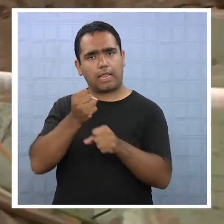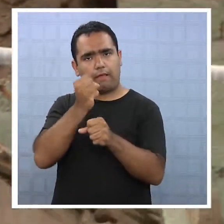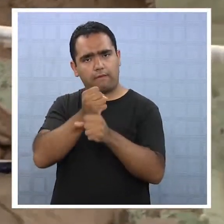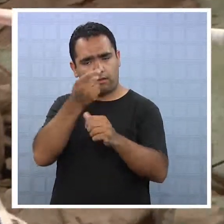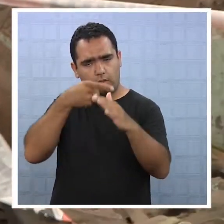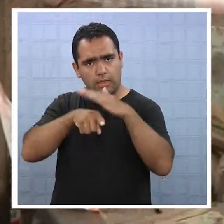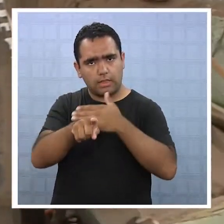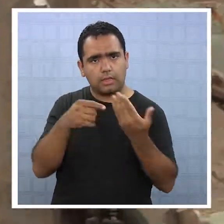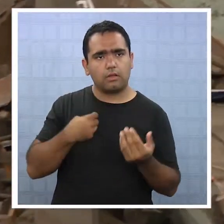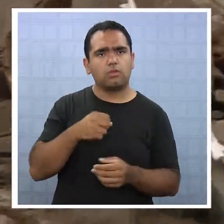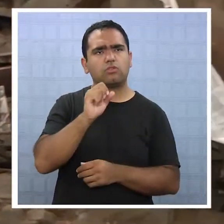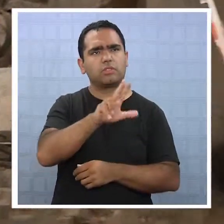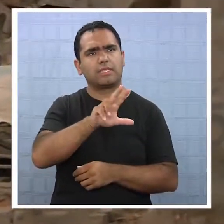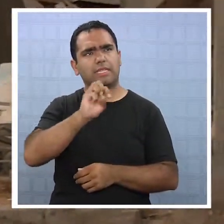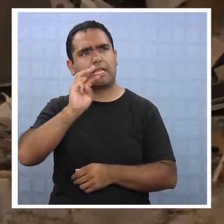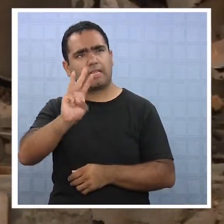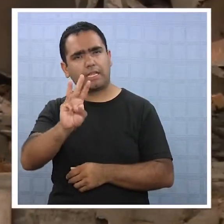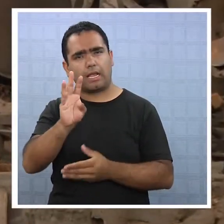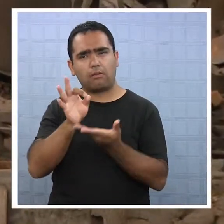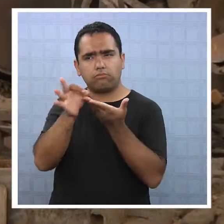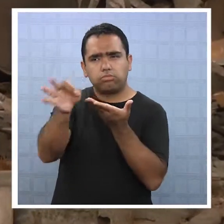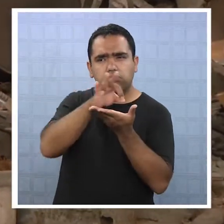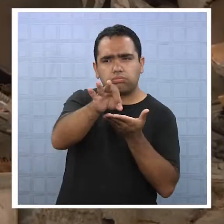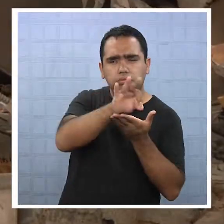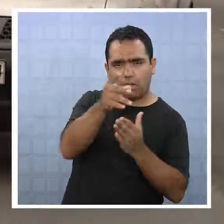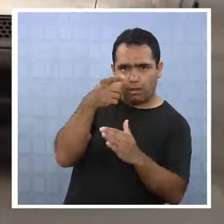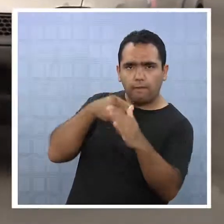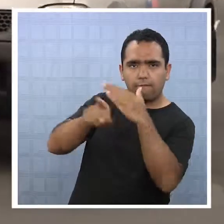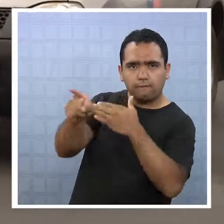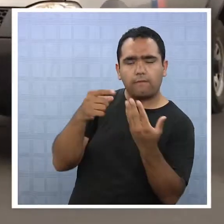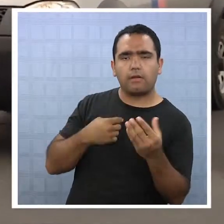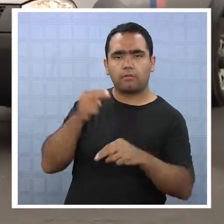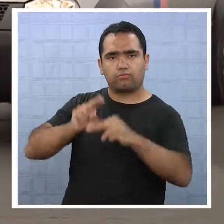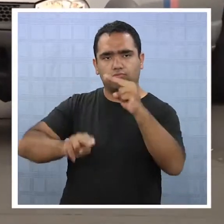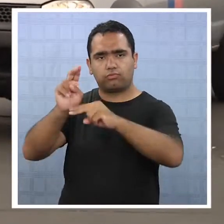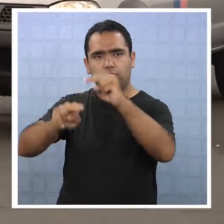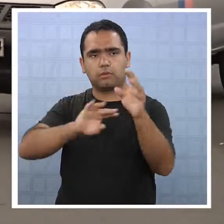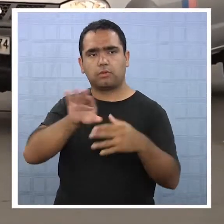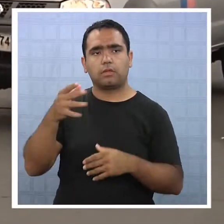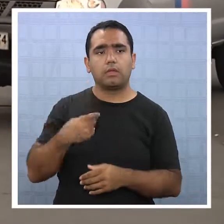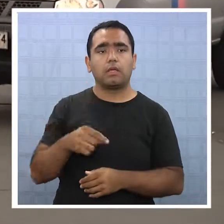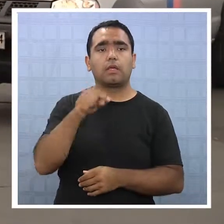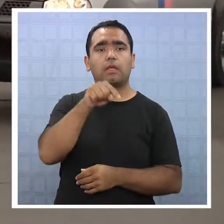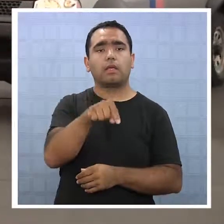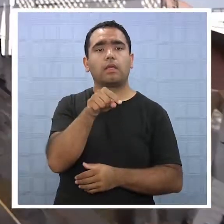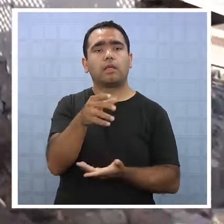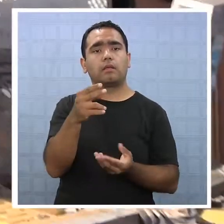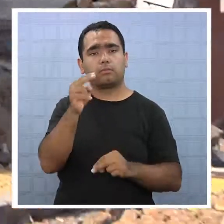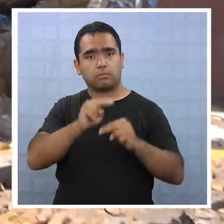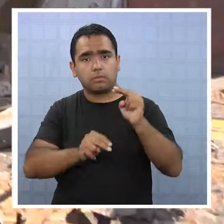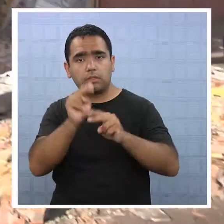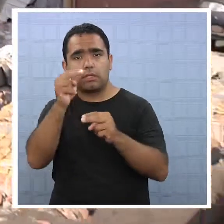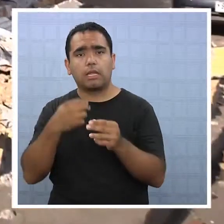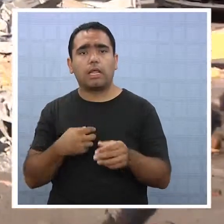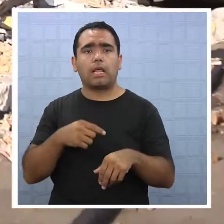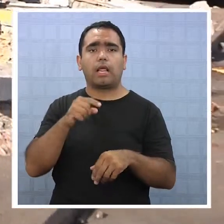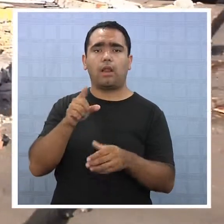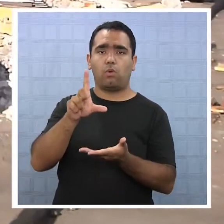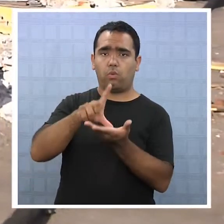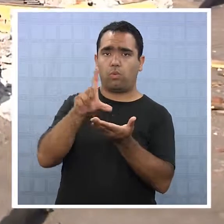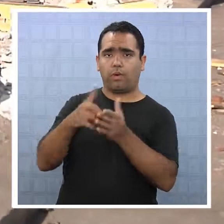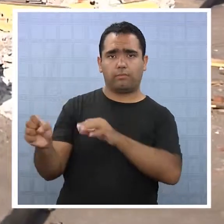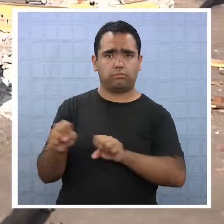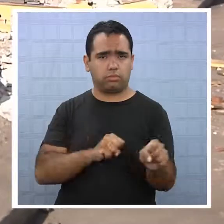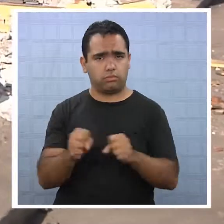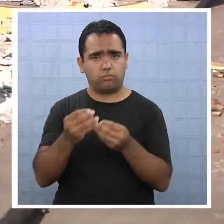83 viviendas en el interior. El replanteamiento del tipo de ciudad que creemos en una zona de alta sismicidad es uno de los